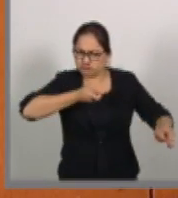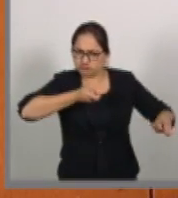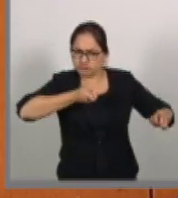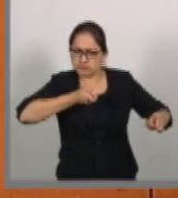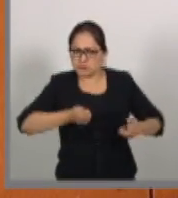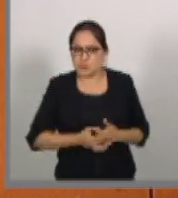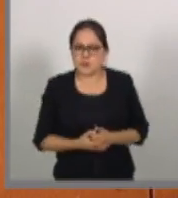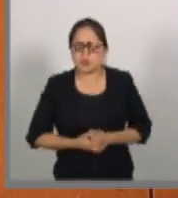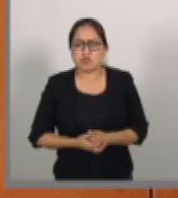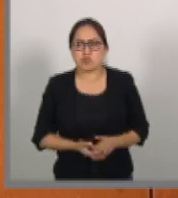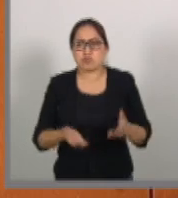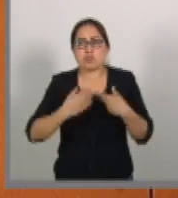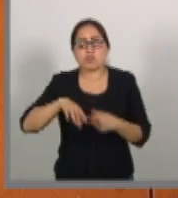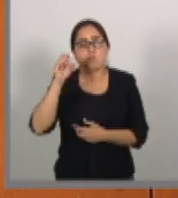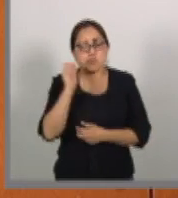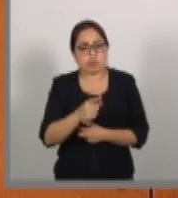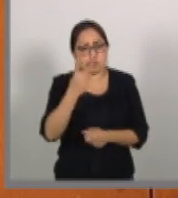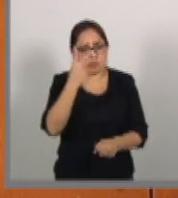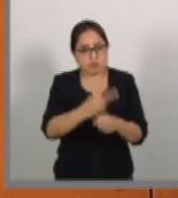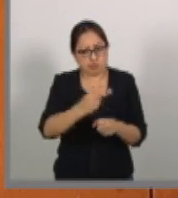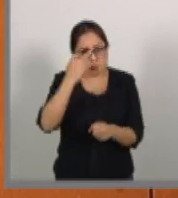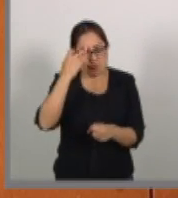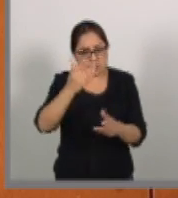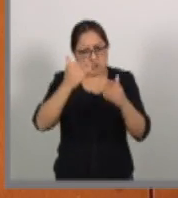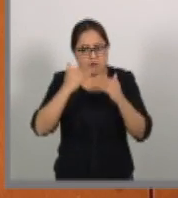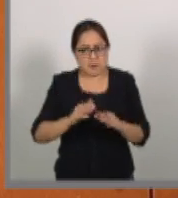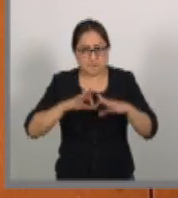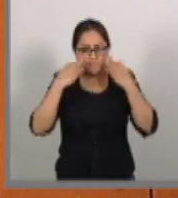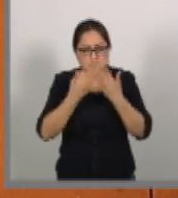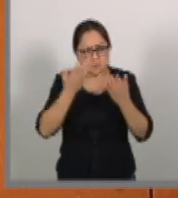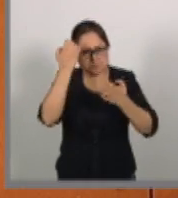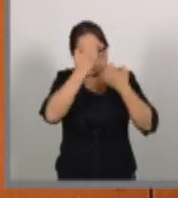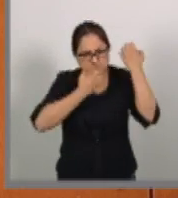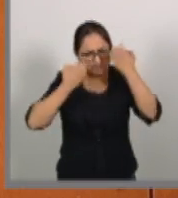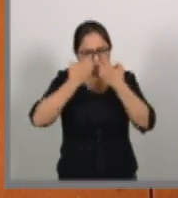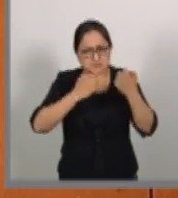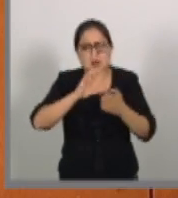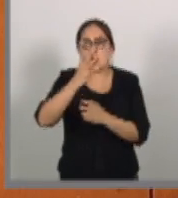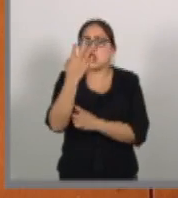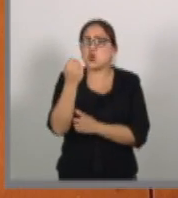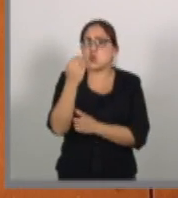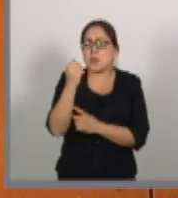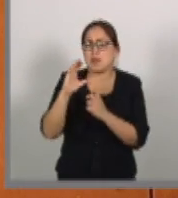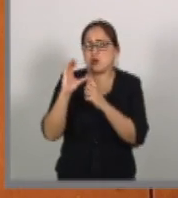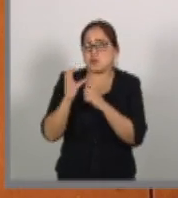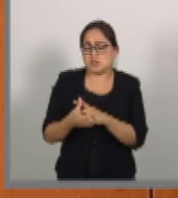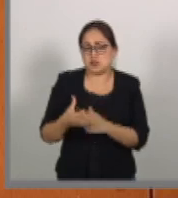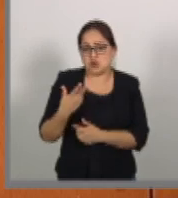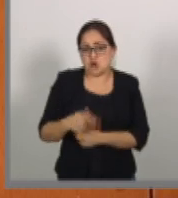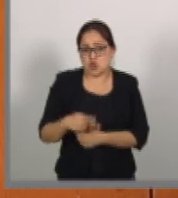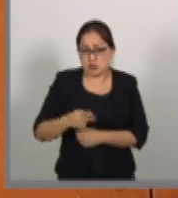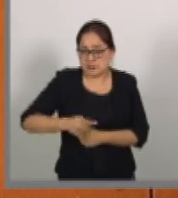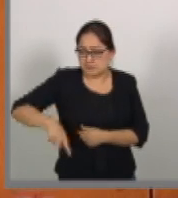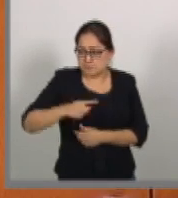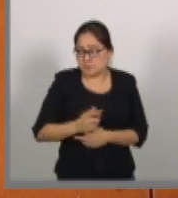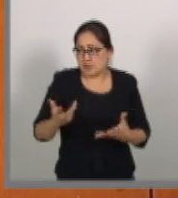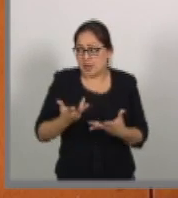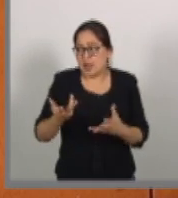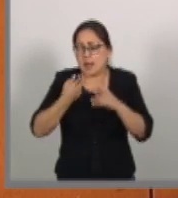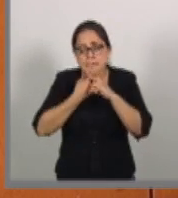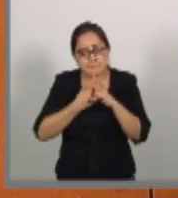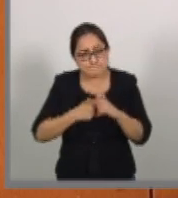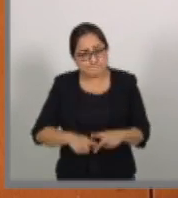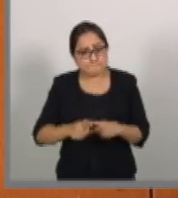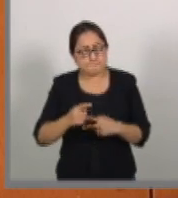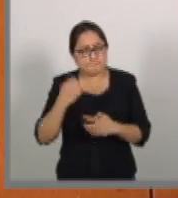En una segunda etapa de análisis, nueve comisiones legislativas dimos paso a un proceso